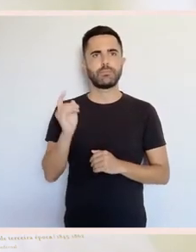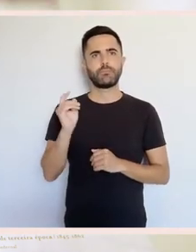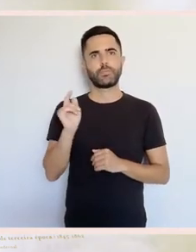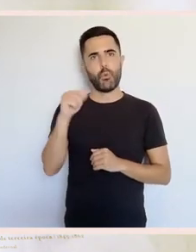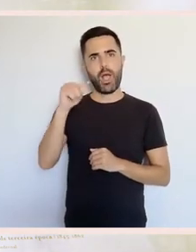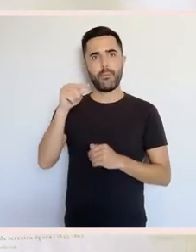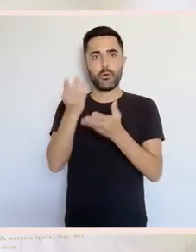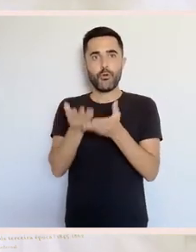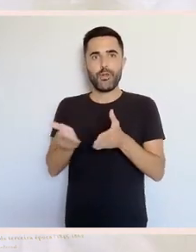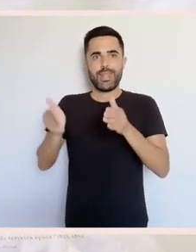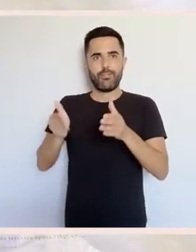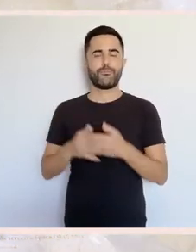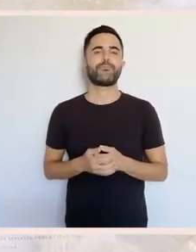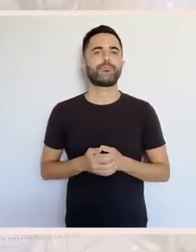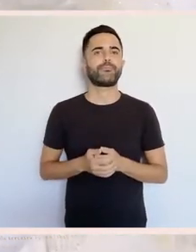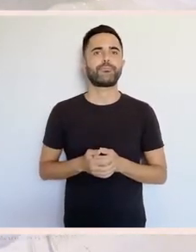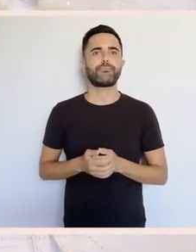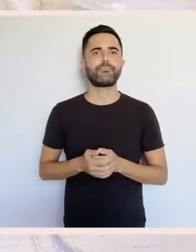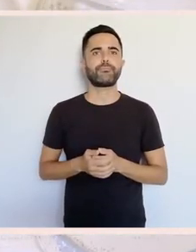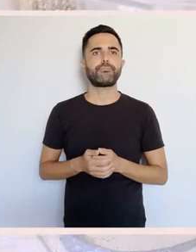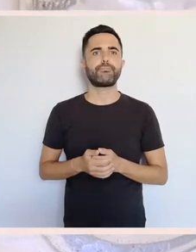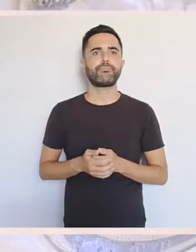extraño. A temos aquí, un ave sobre un niño.